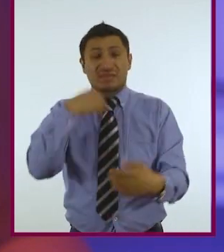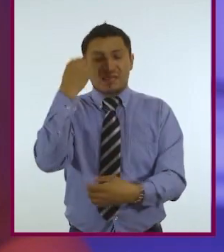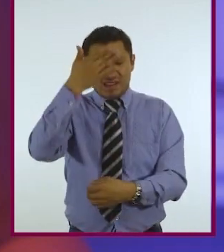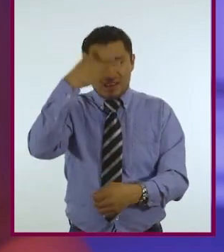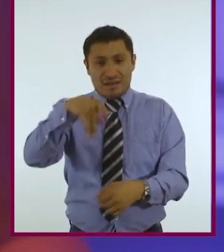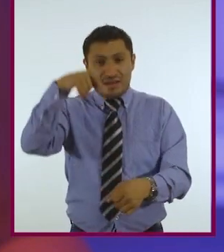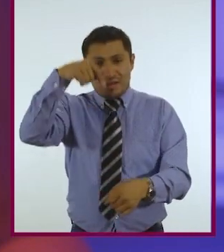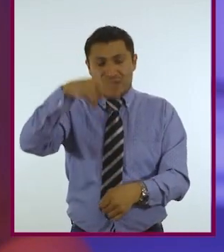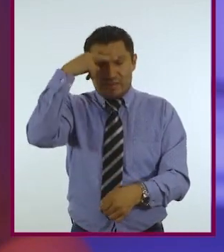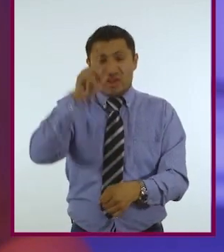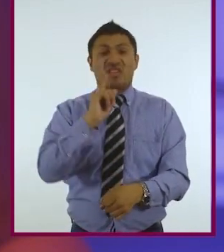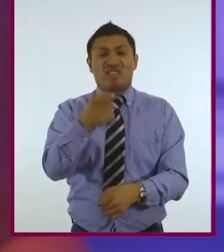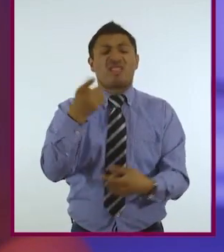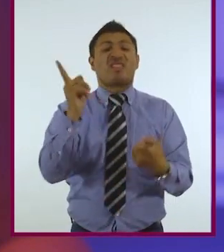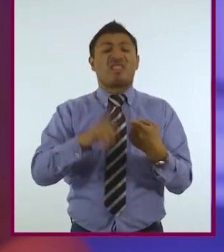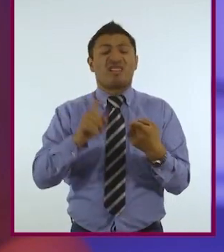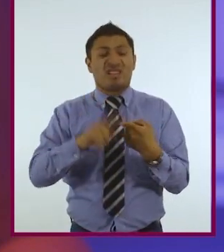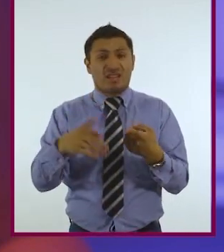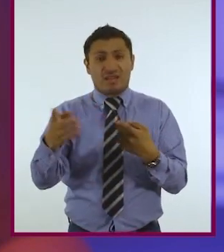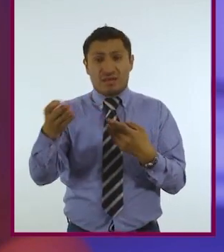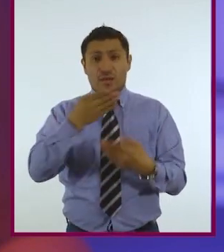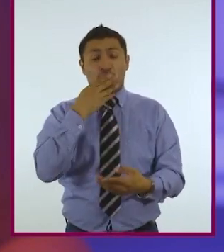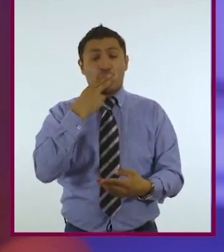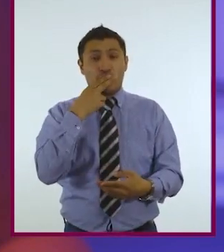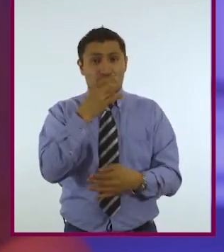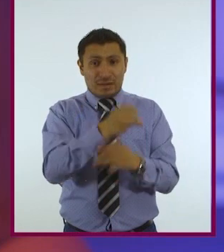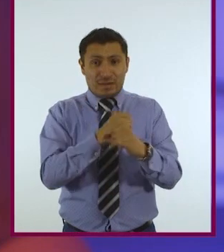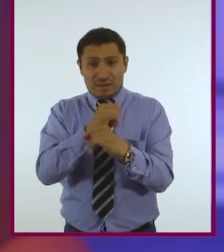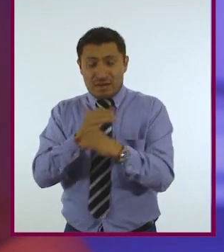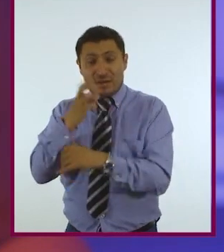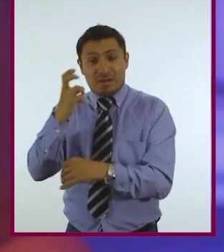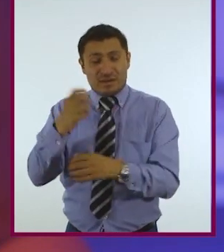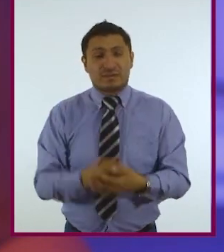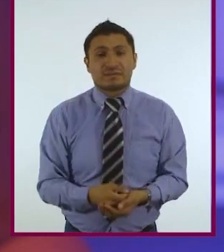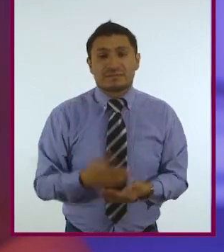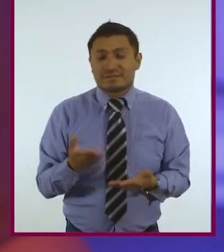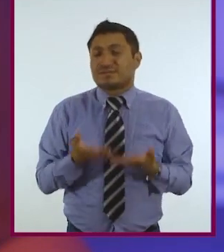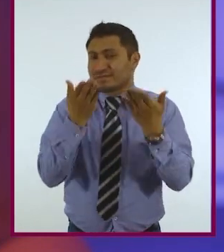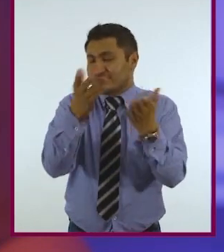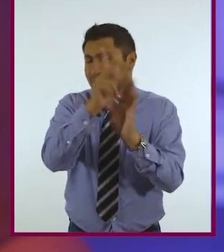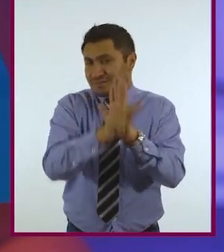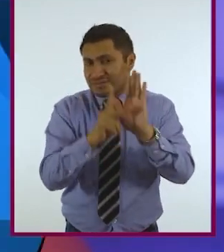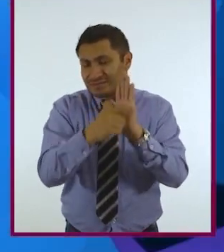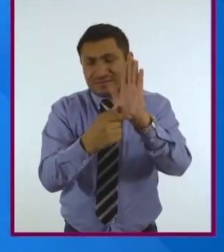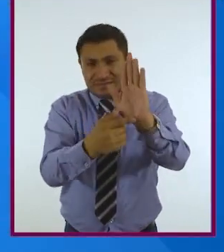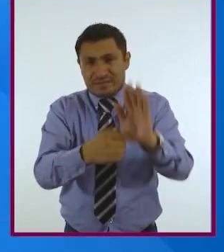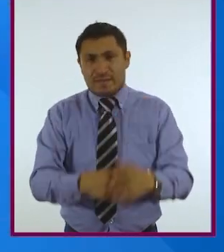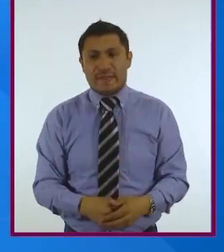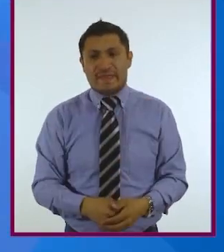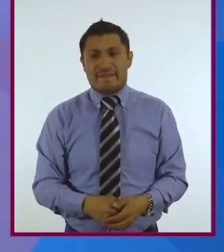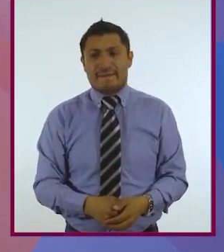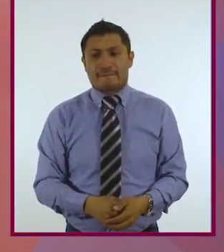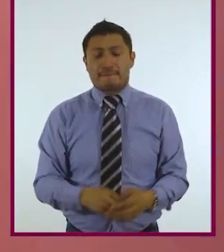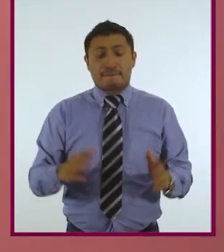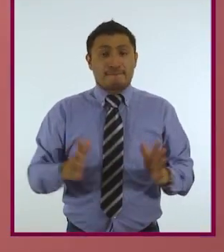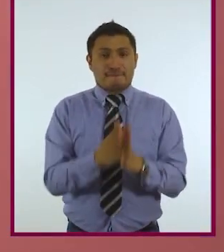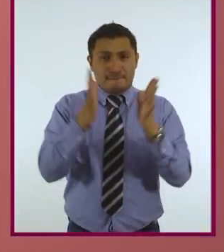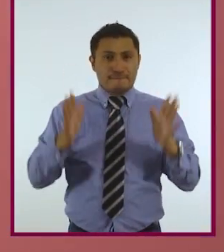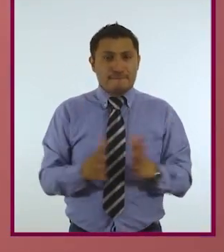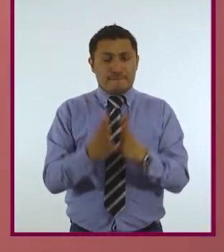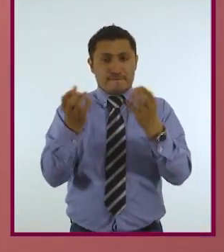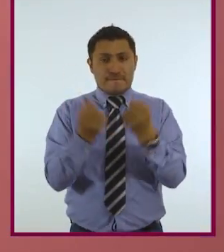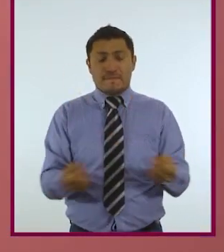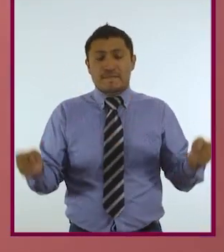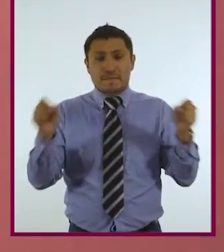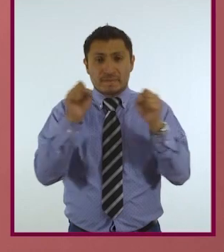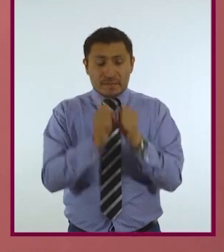quiénes en México se dedican al estudio y la aplicación de la bioética? Vamos con Donovan y su siguiente reportaje. La participación de la